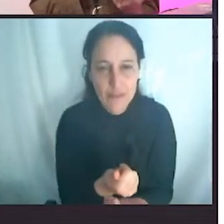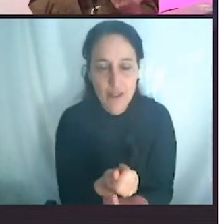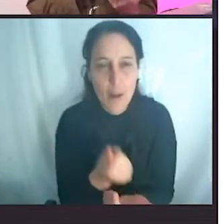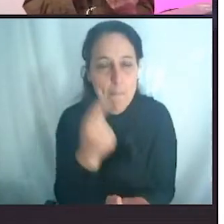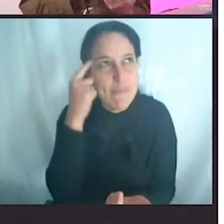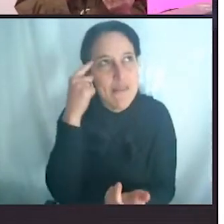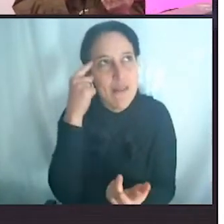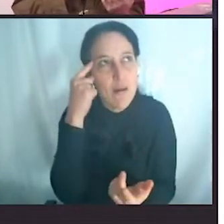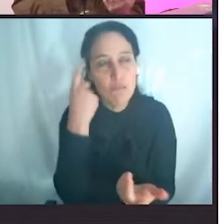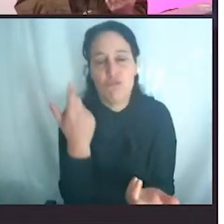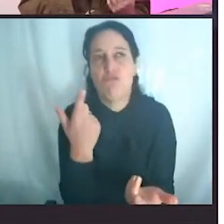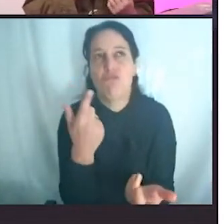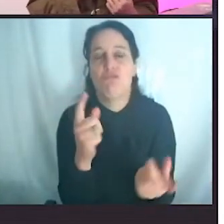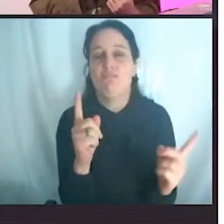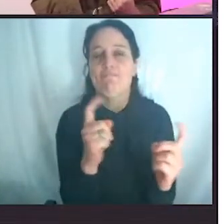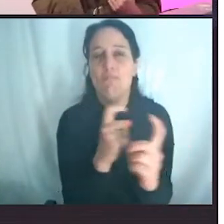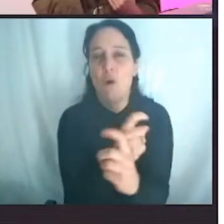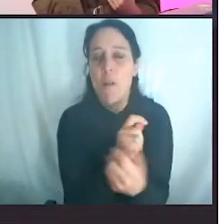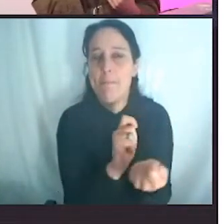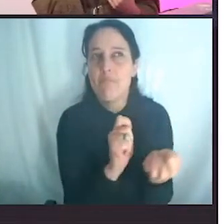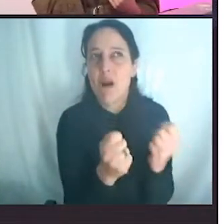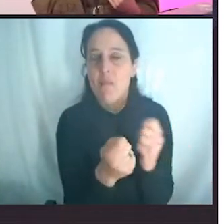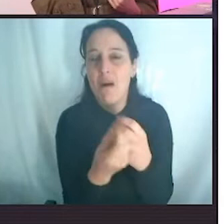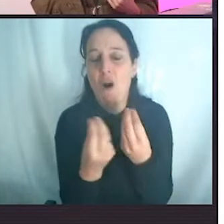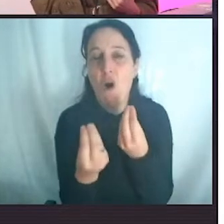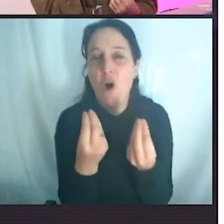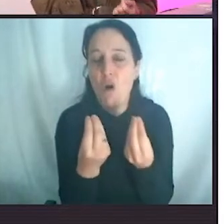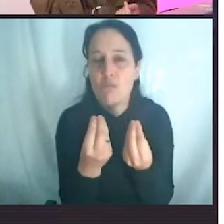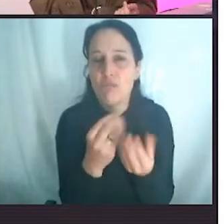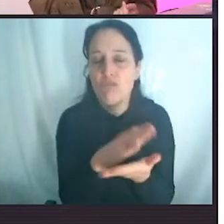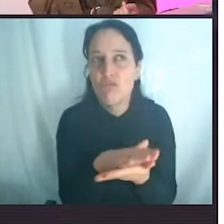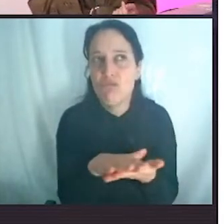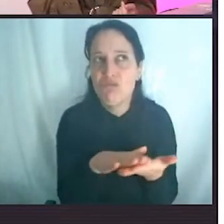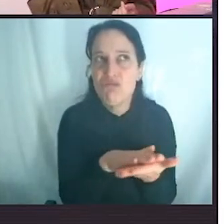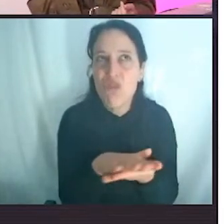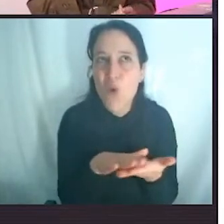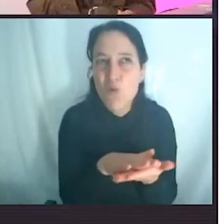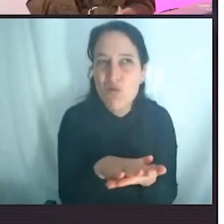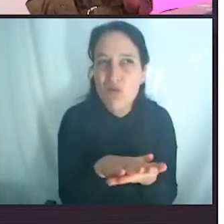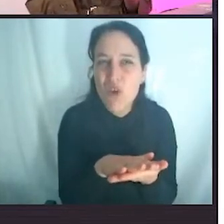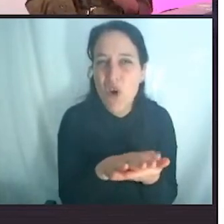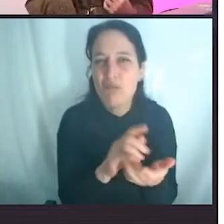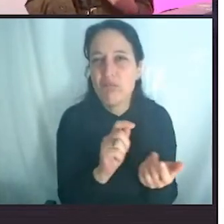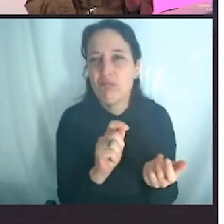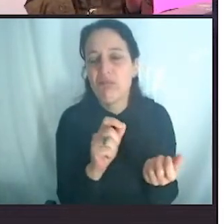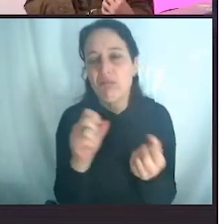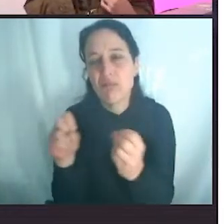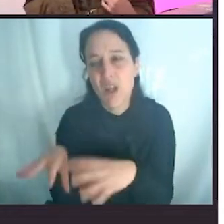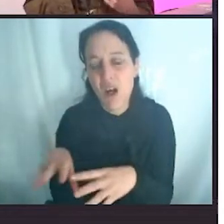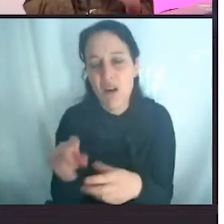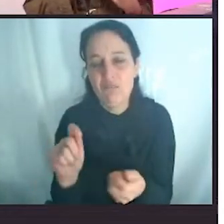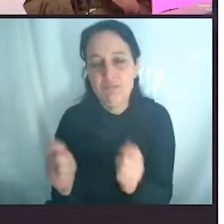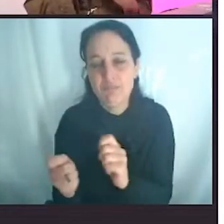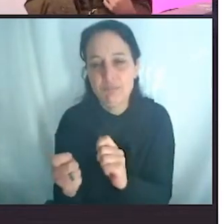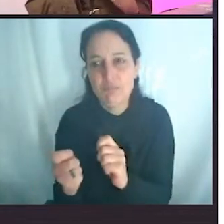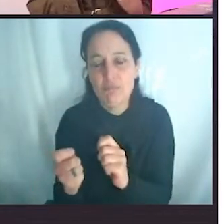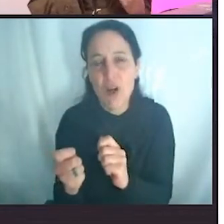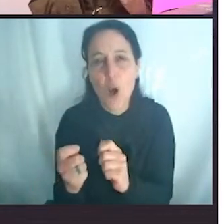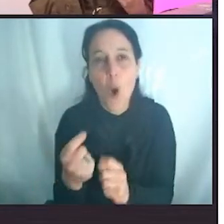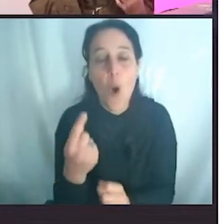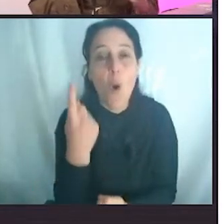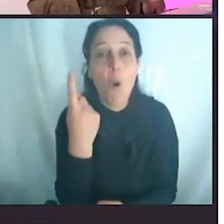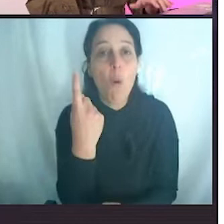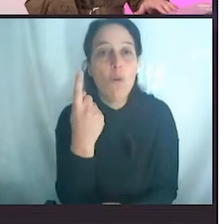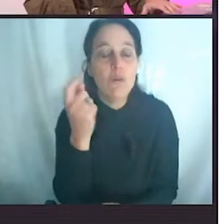problema? Pensamos en que tal vez la solución no tenía que ver con gestión de residuos, tenía que ver con cerrar la canilla, cerrarle la canilla al